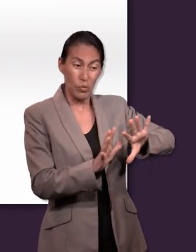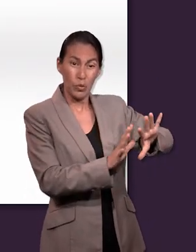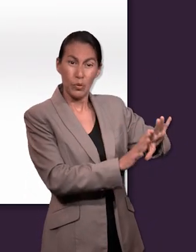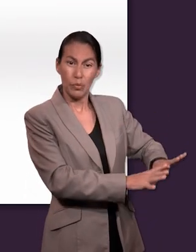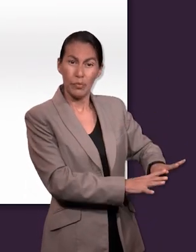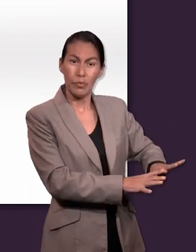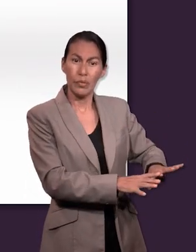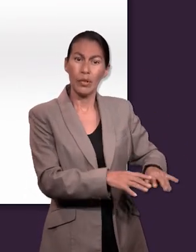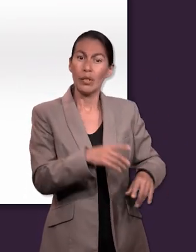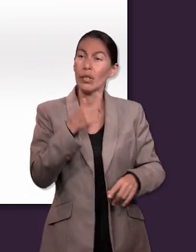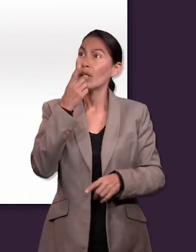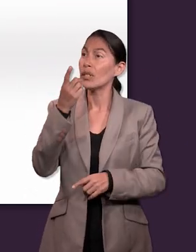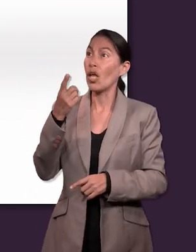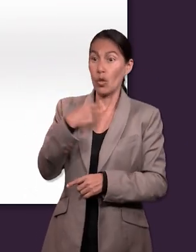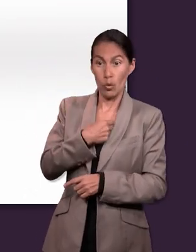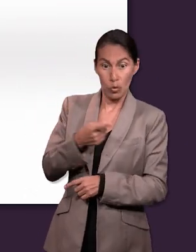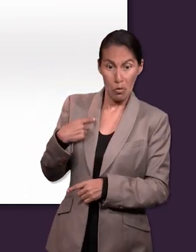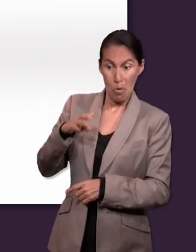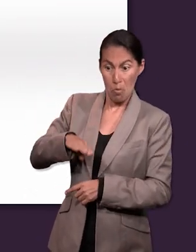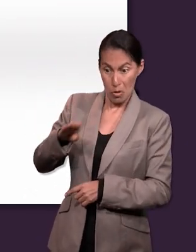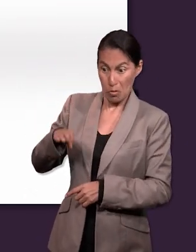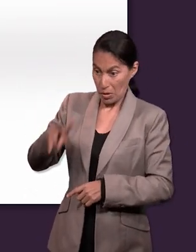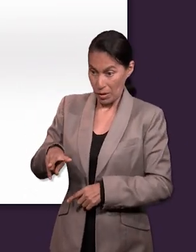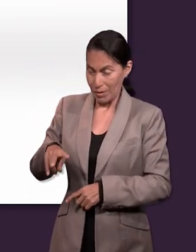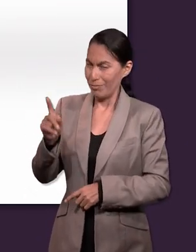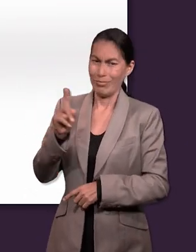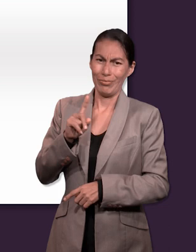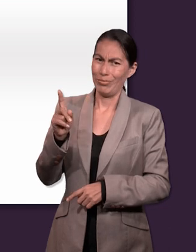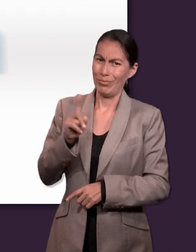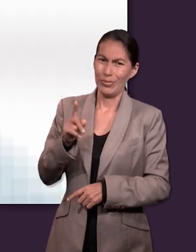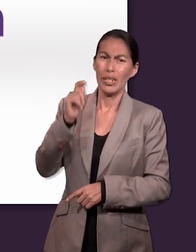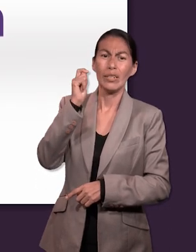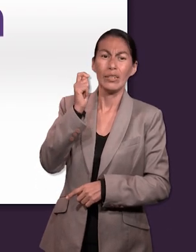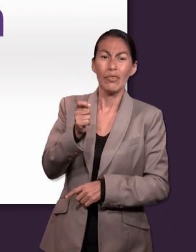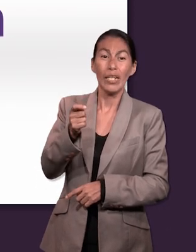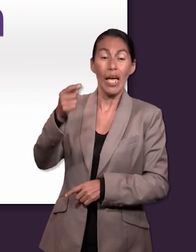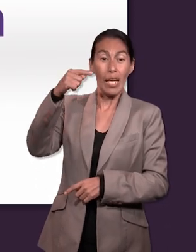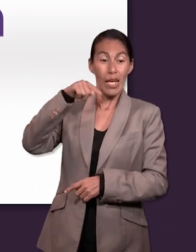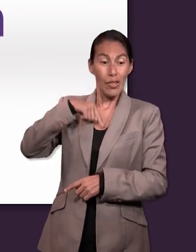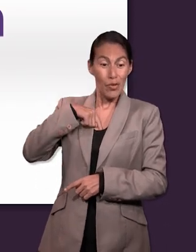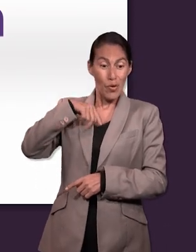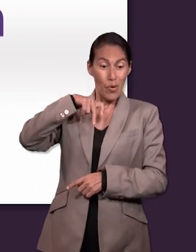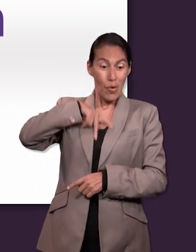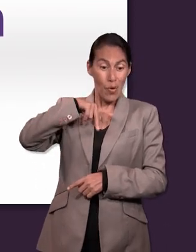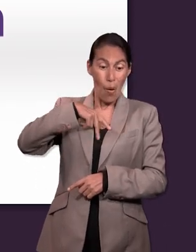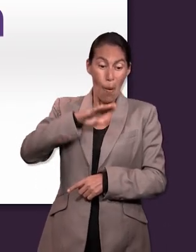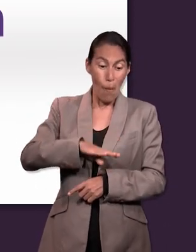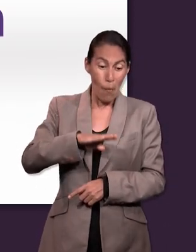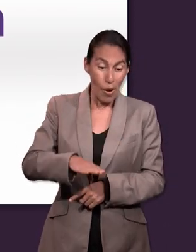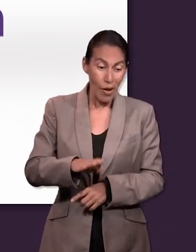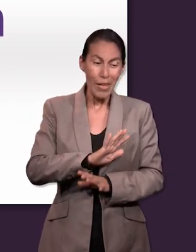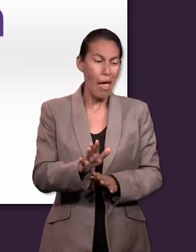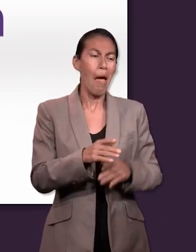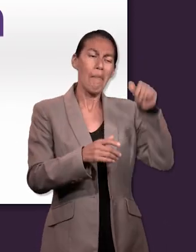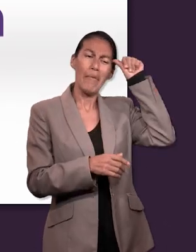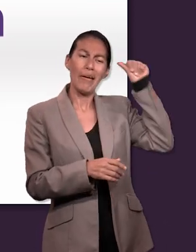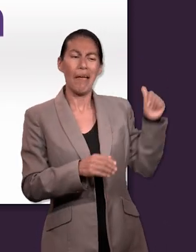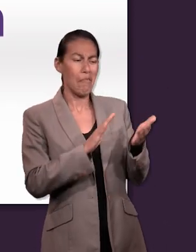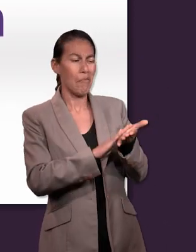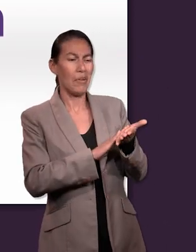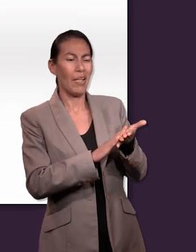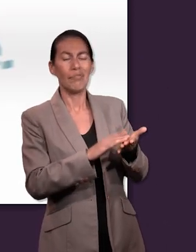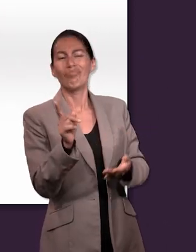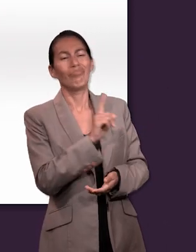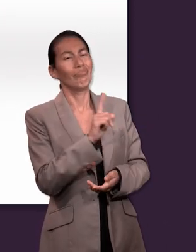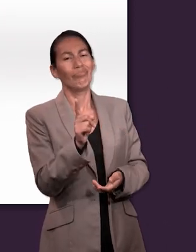No dice que conseguimos la vida eterna muriendo literalmente. No podemos pagar nuestros pecados con nuestra propia